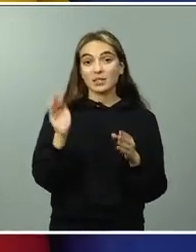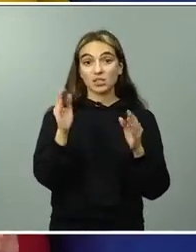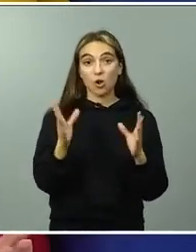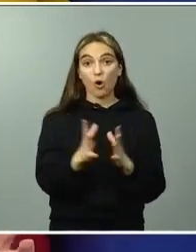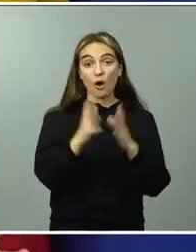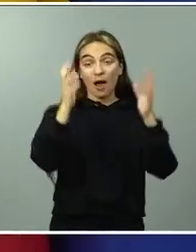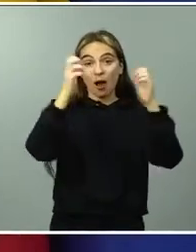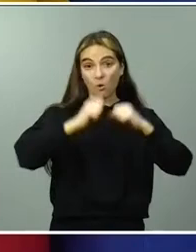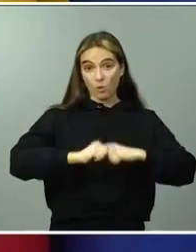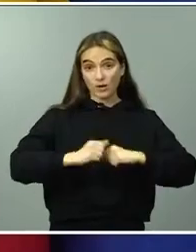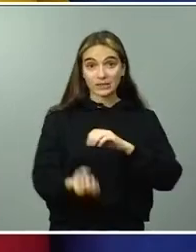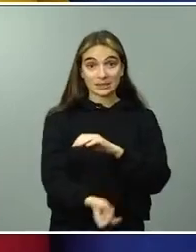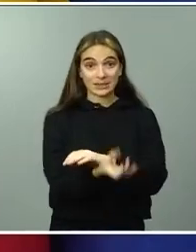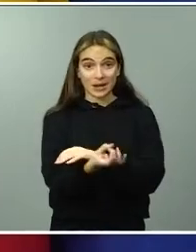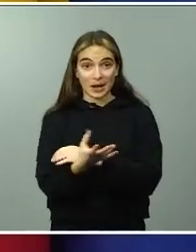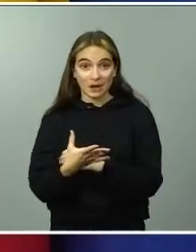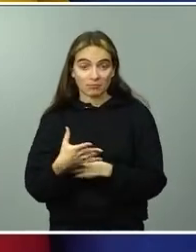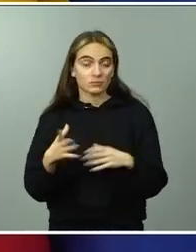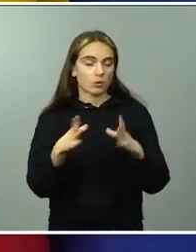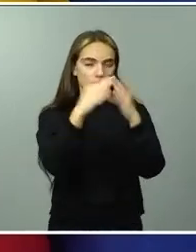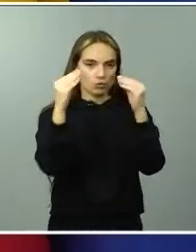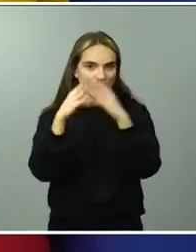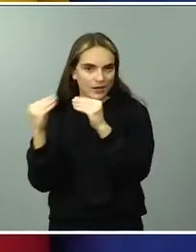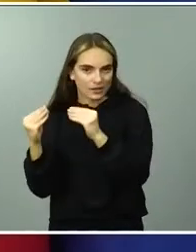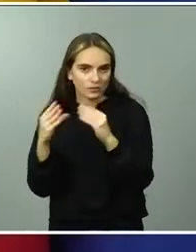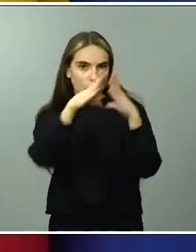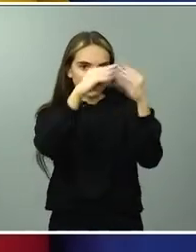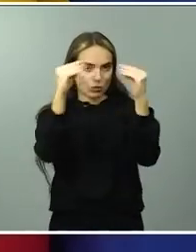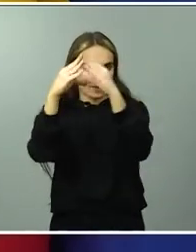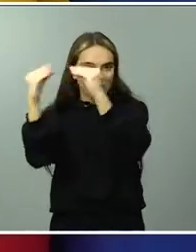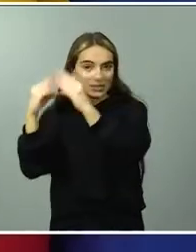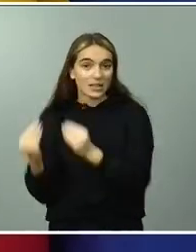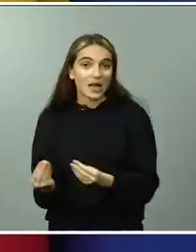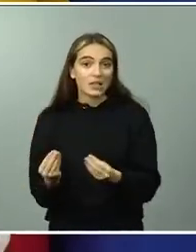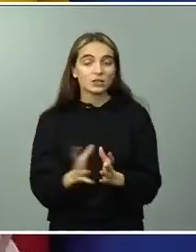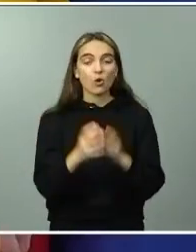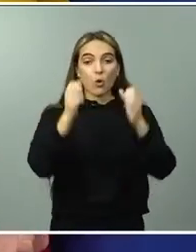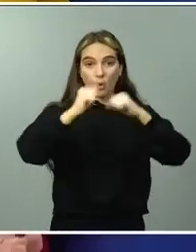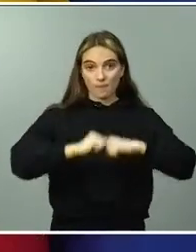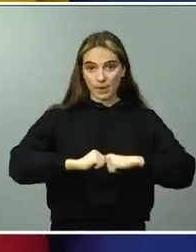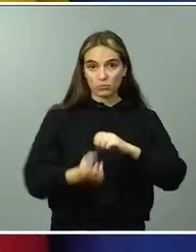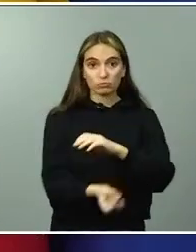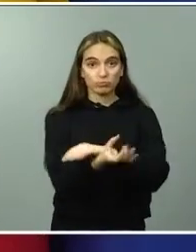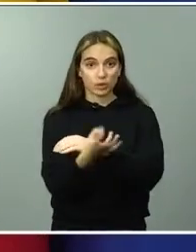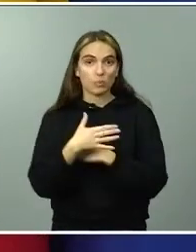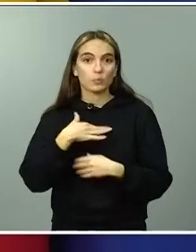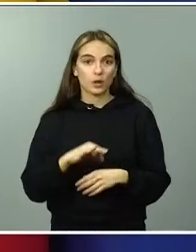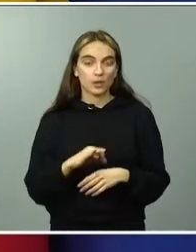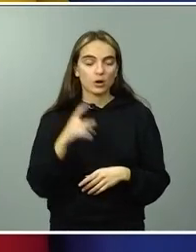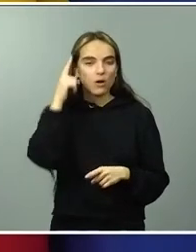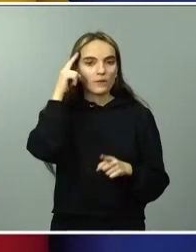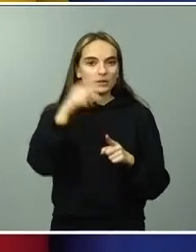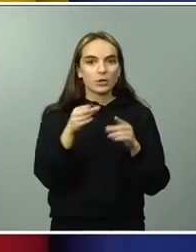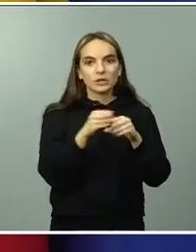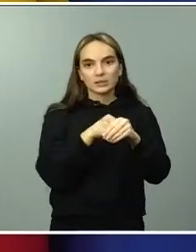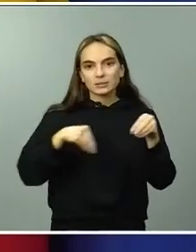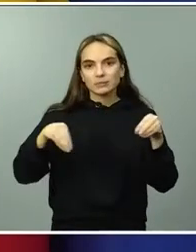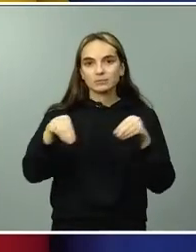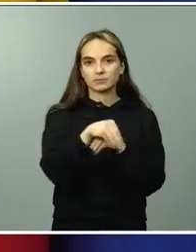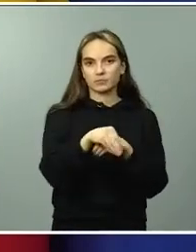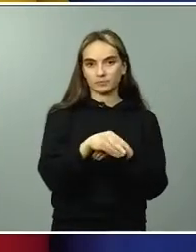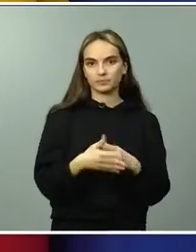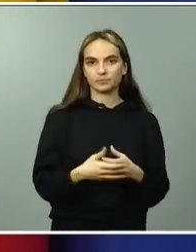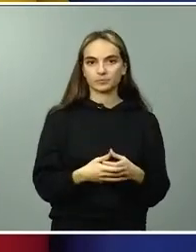con las universidades fundamentalmente para favorecer los intercambios, para generar también doctorados y los propios